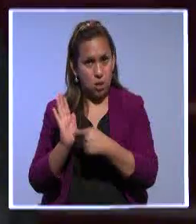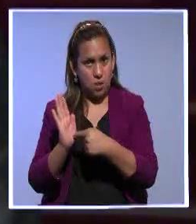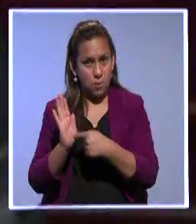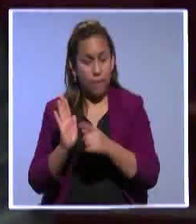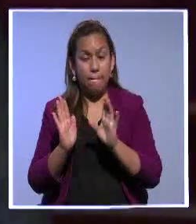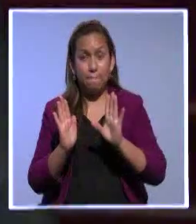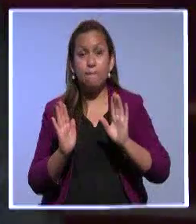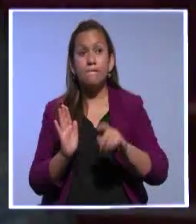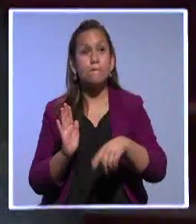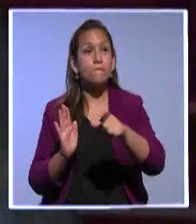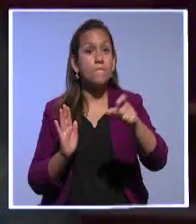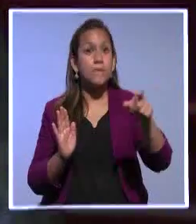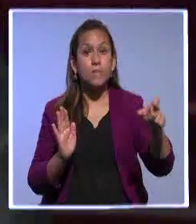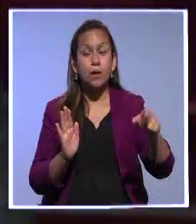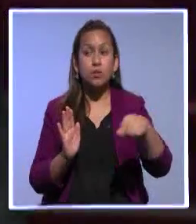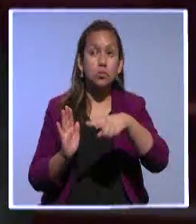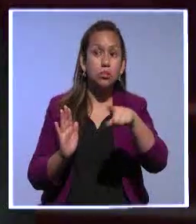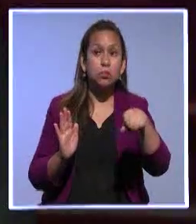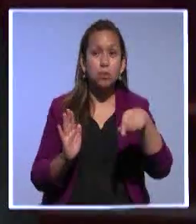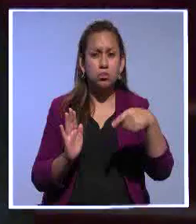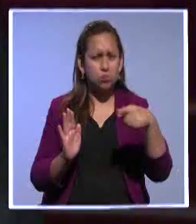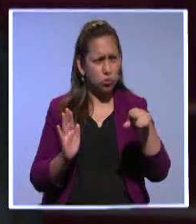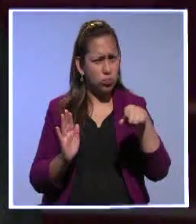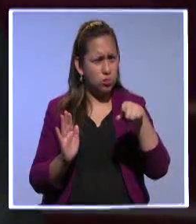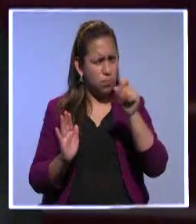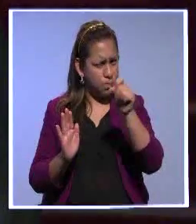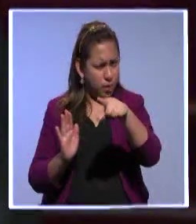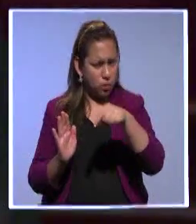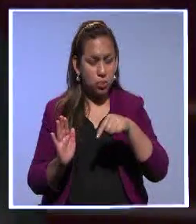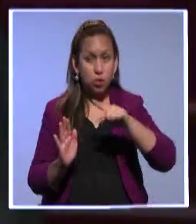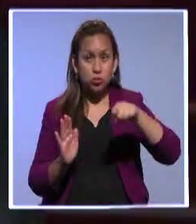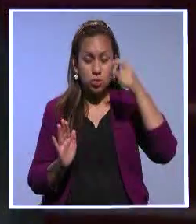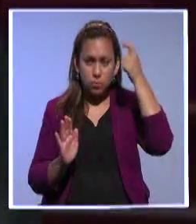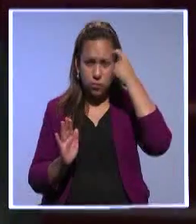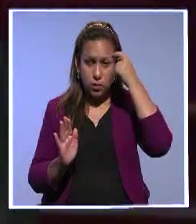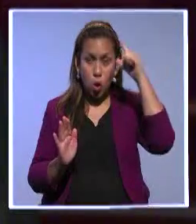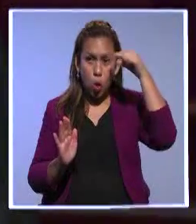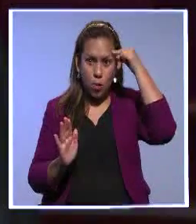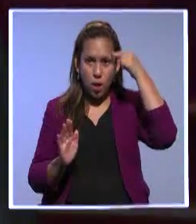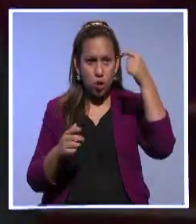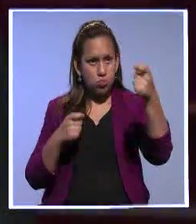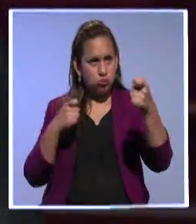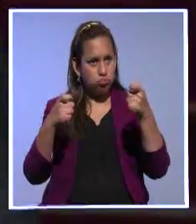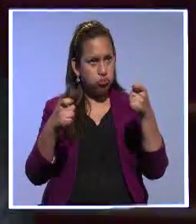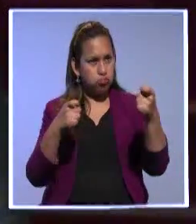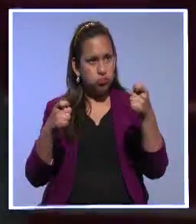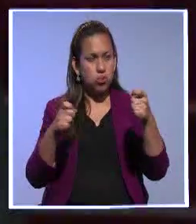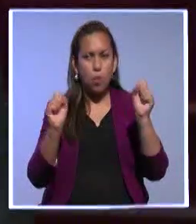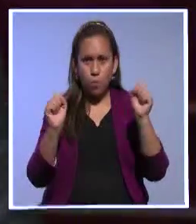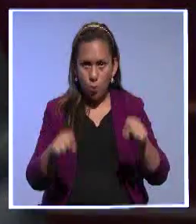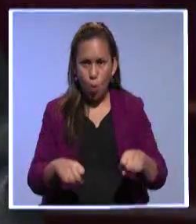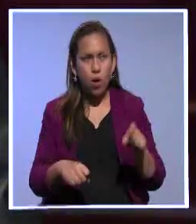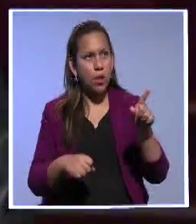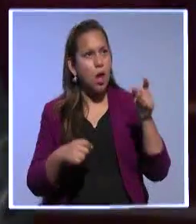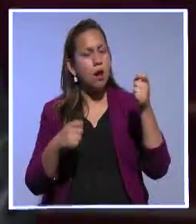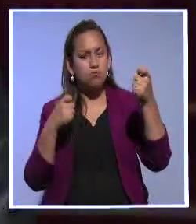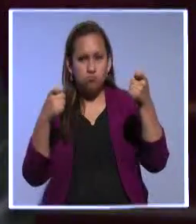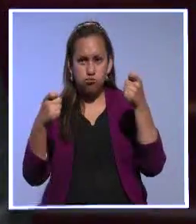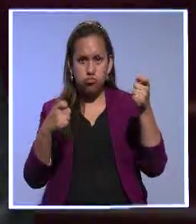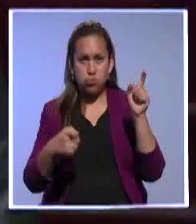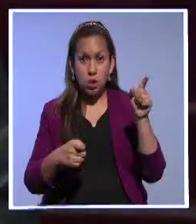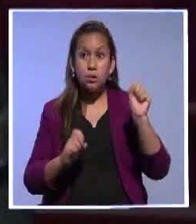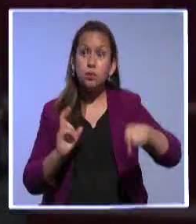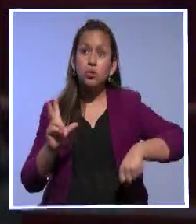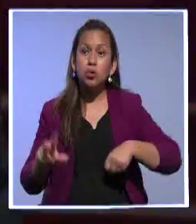quien cree que el mercado es la fuerza que debe regular la sociedad, pues efectivamente tendrá contradicciones con el proyecto político porque creemos que es el Estado